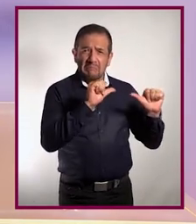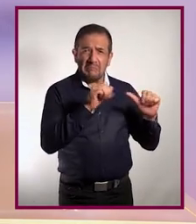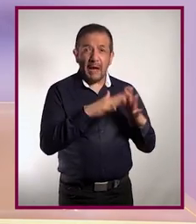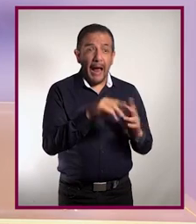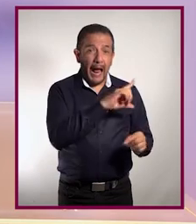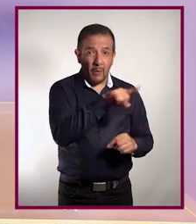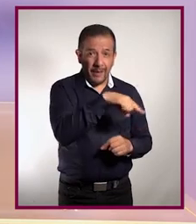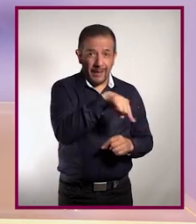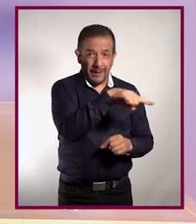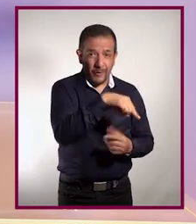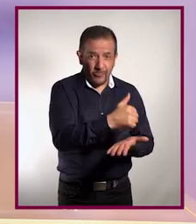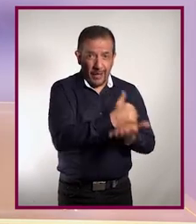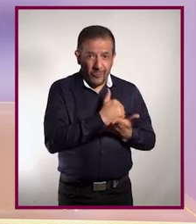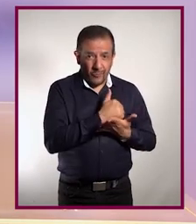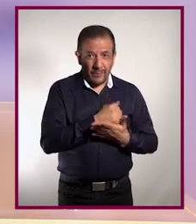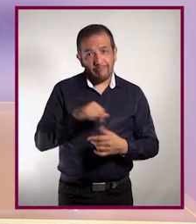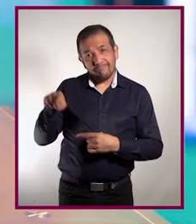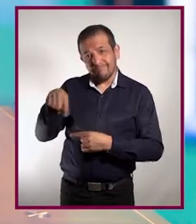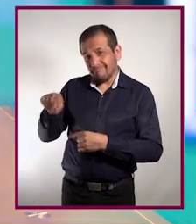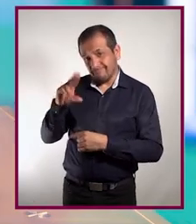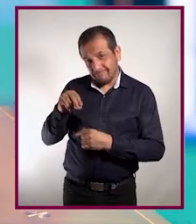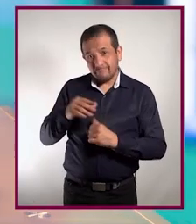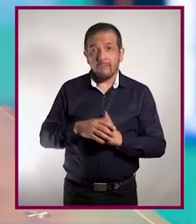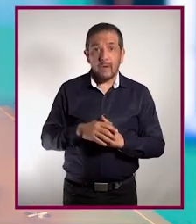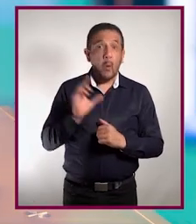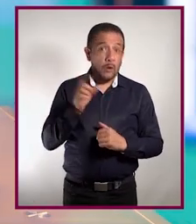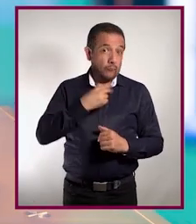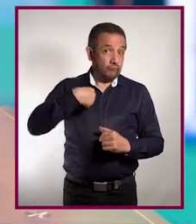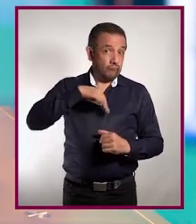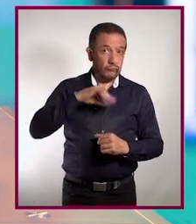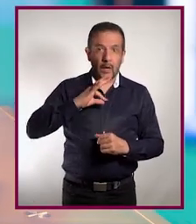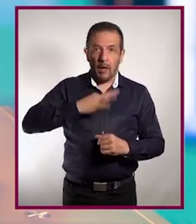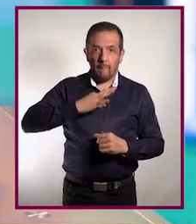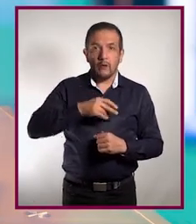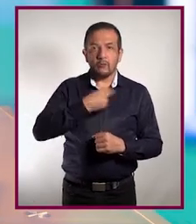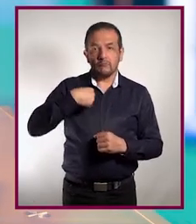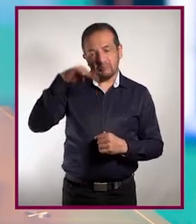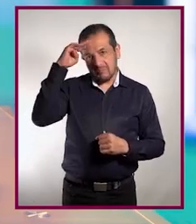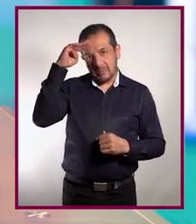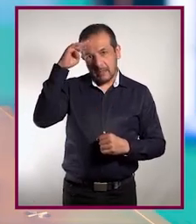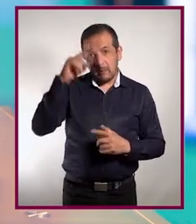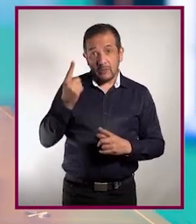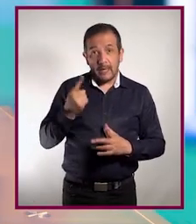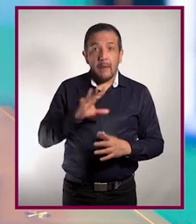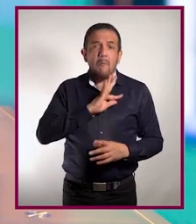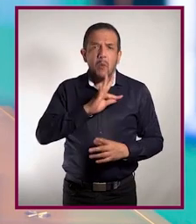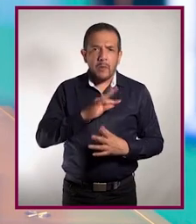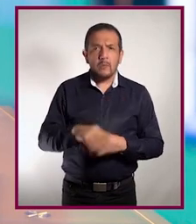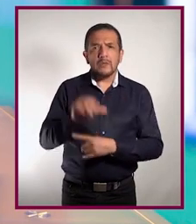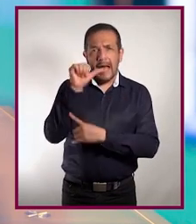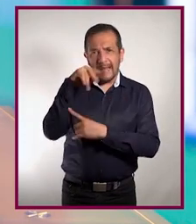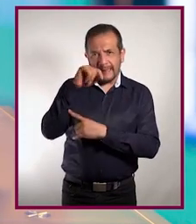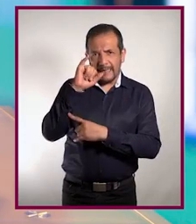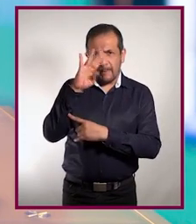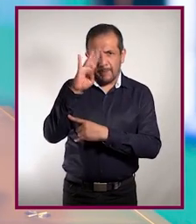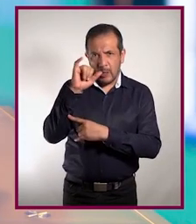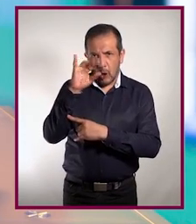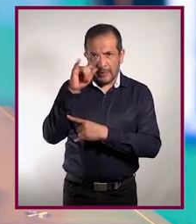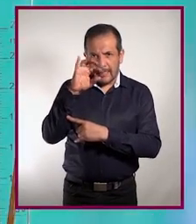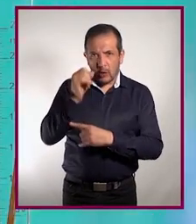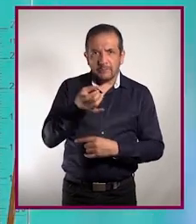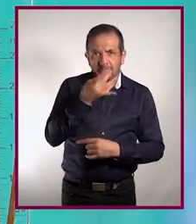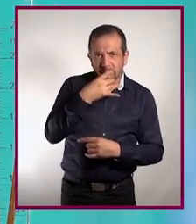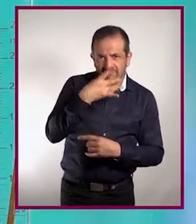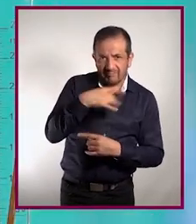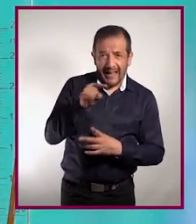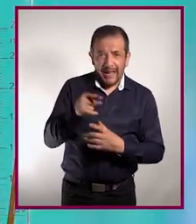algunos casos hasta pueden ser benéficos. Cuando tenemos una infección, pensamos que podría ser tratada con antibióticos. Pero esto es un error.